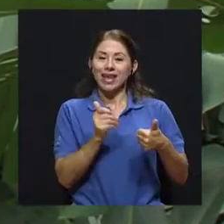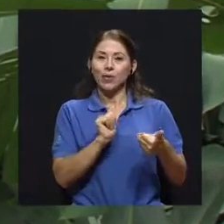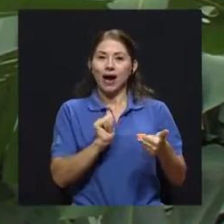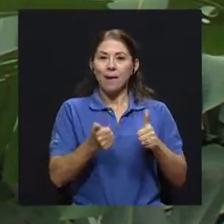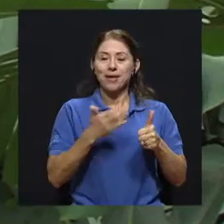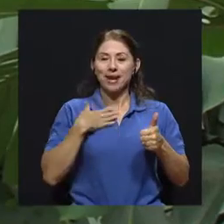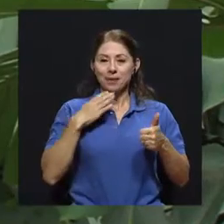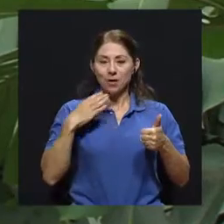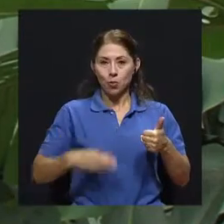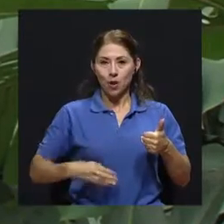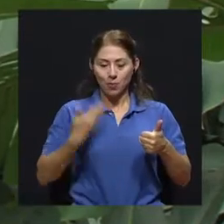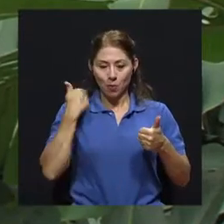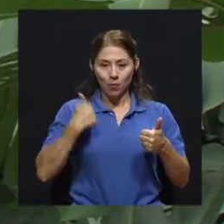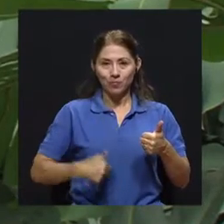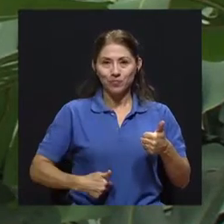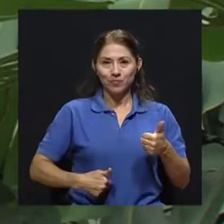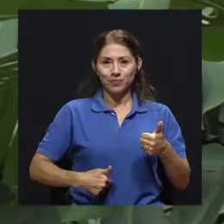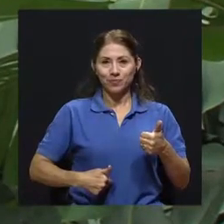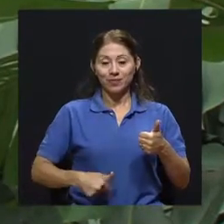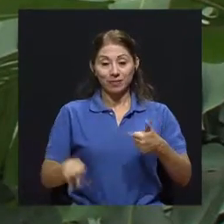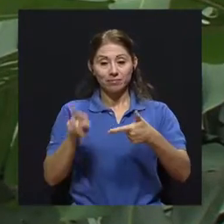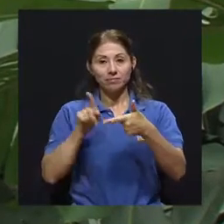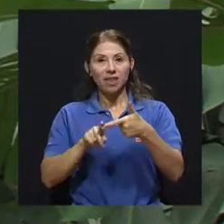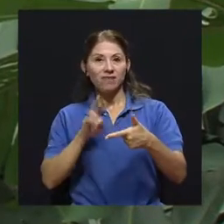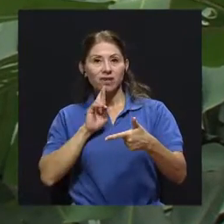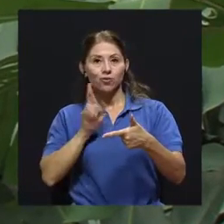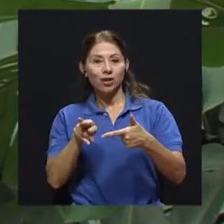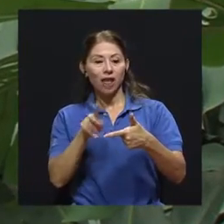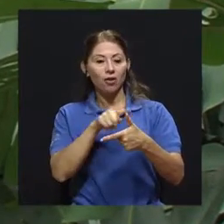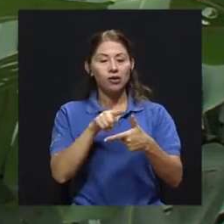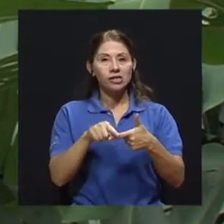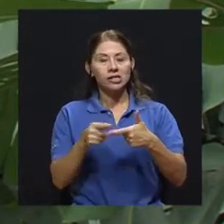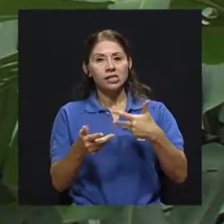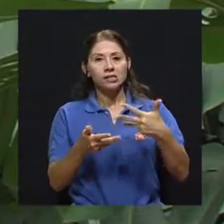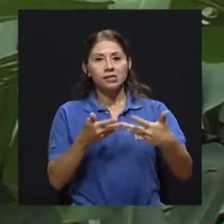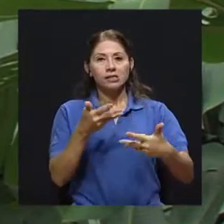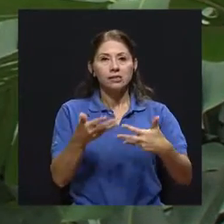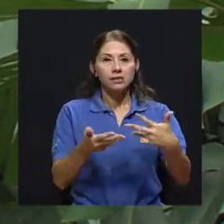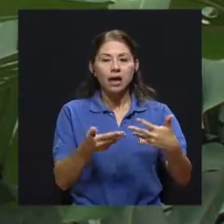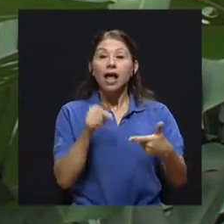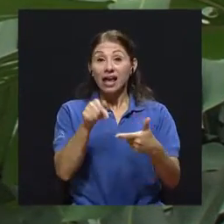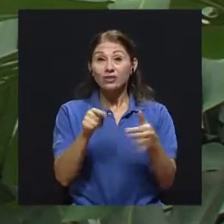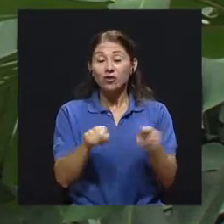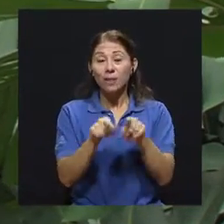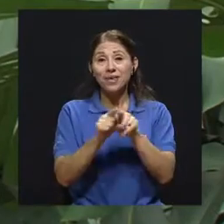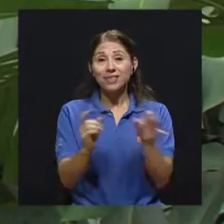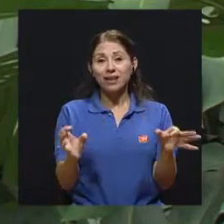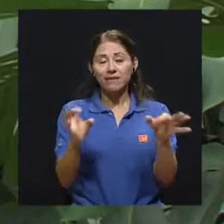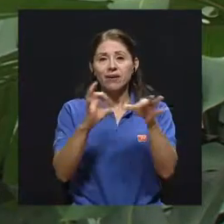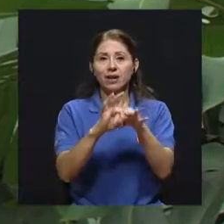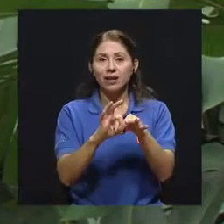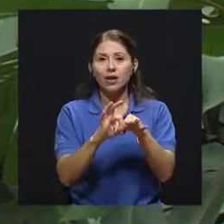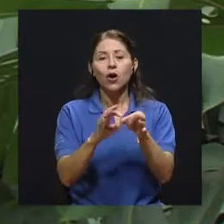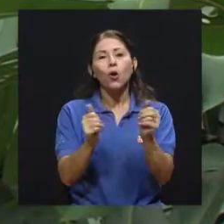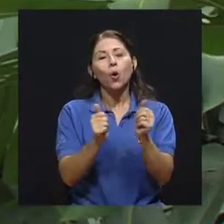cambiar en mi cuerpo y el resultado. Y esto tiene que ver mucho también con que